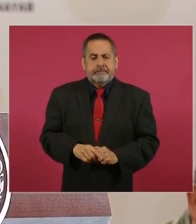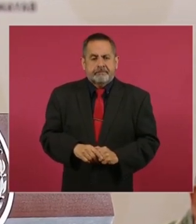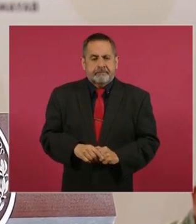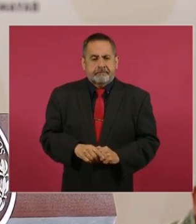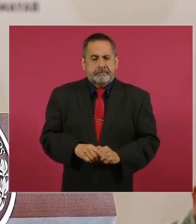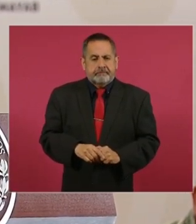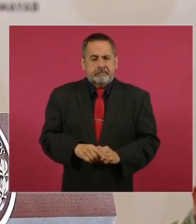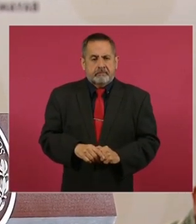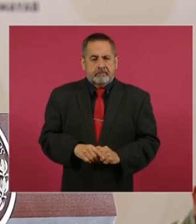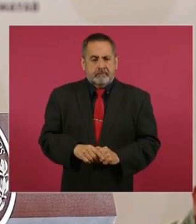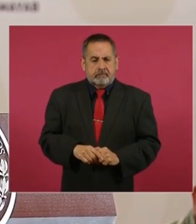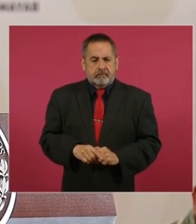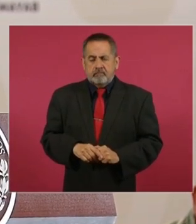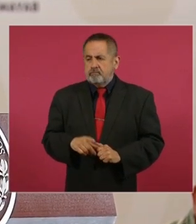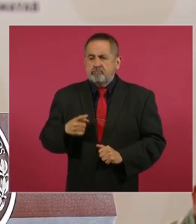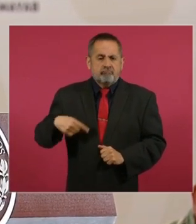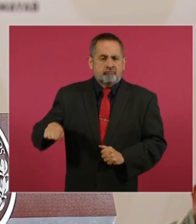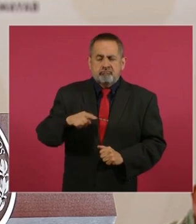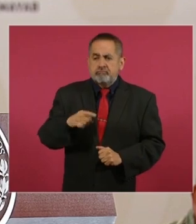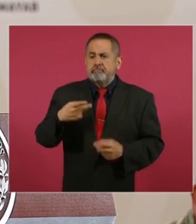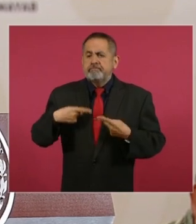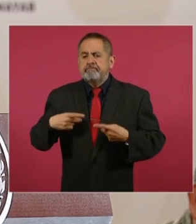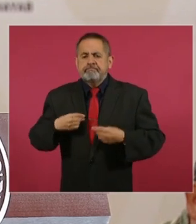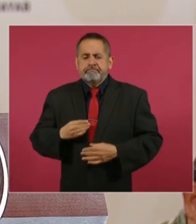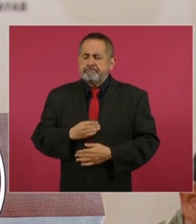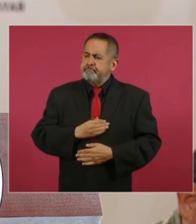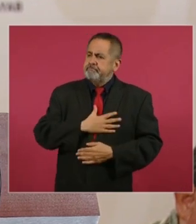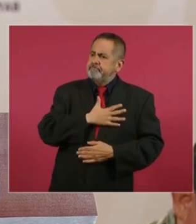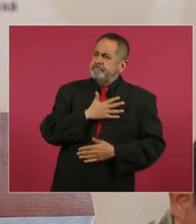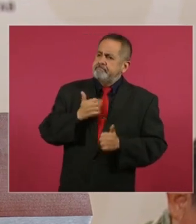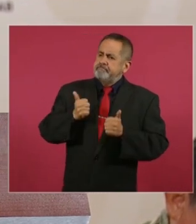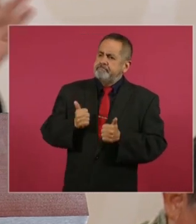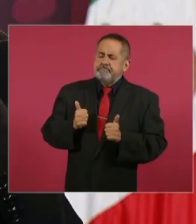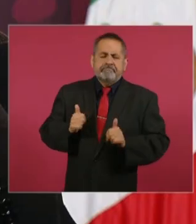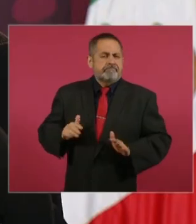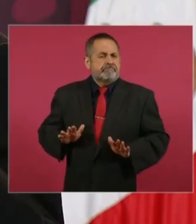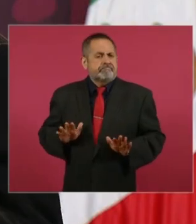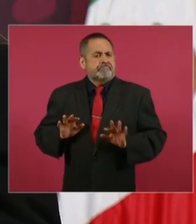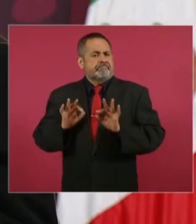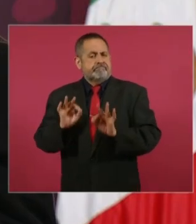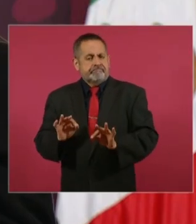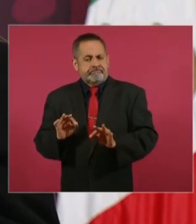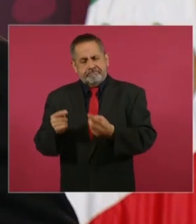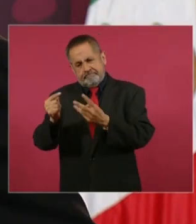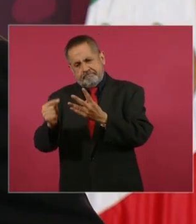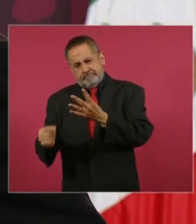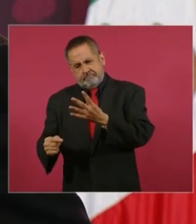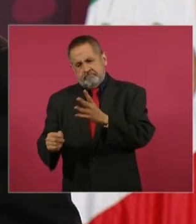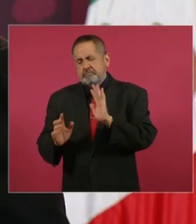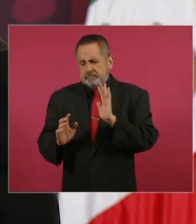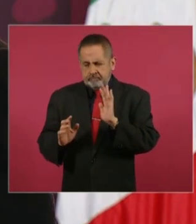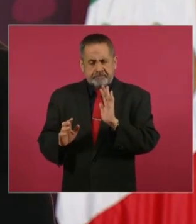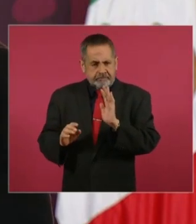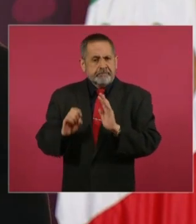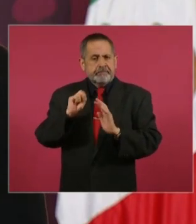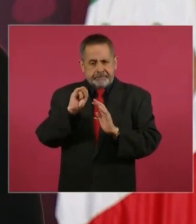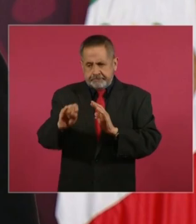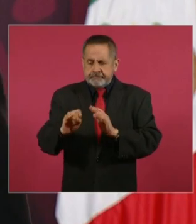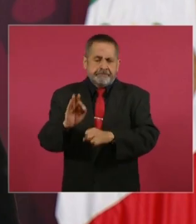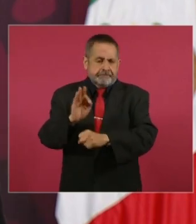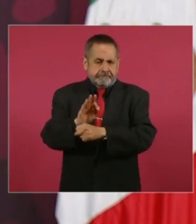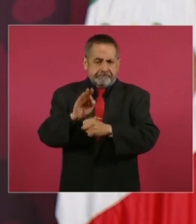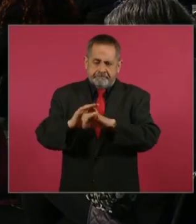con bienestar, de otras cosas, pero sí es en